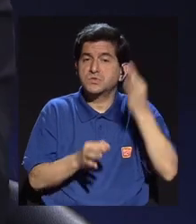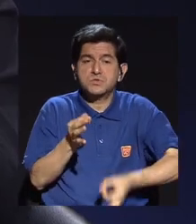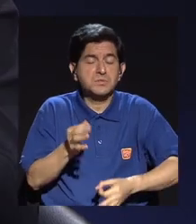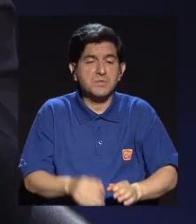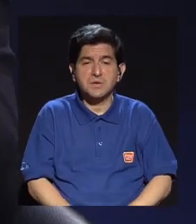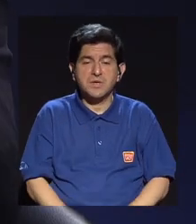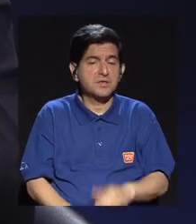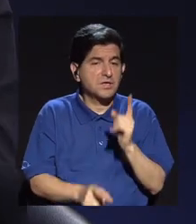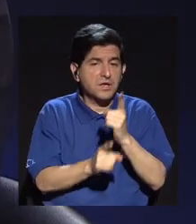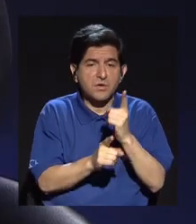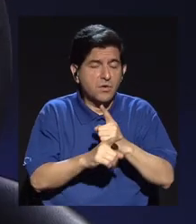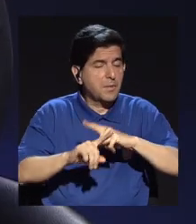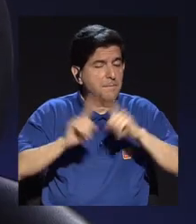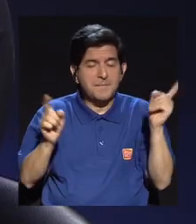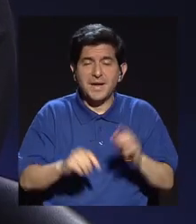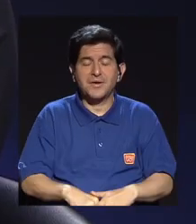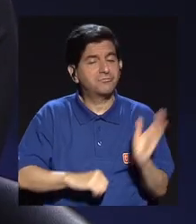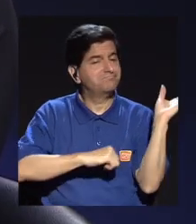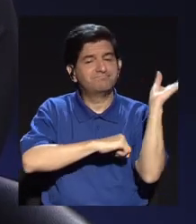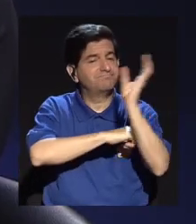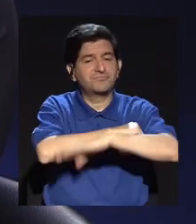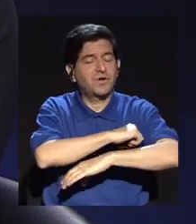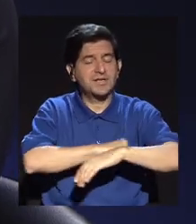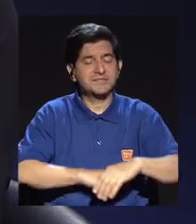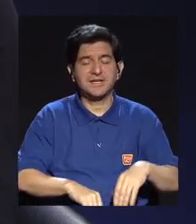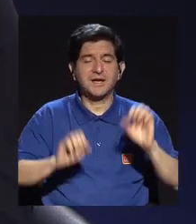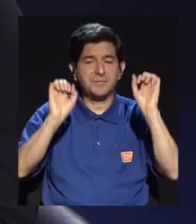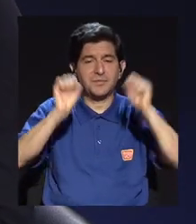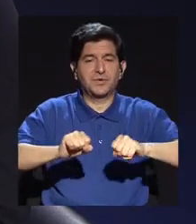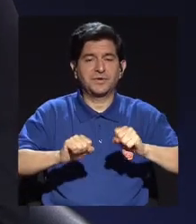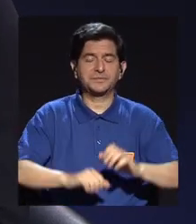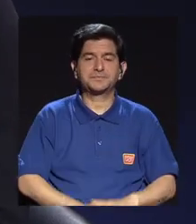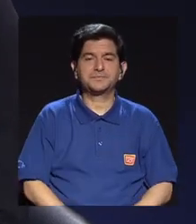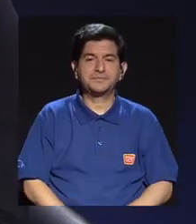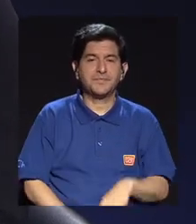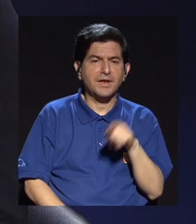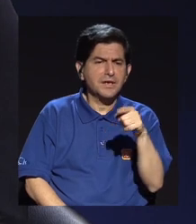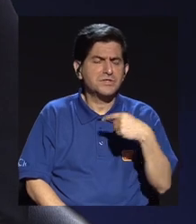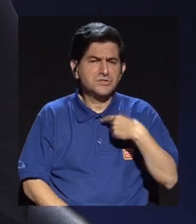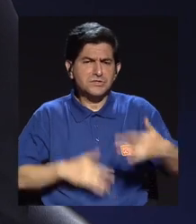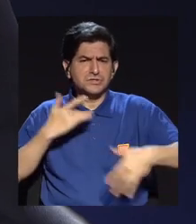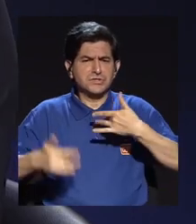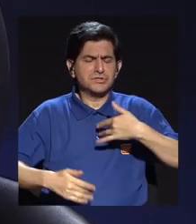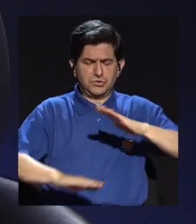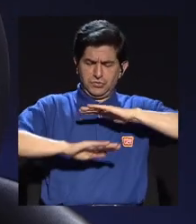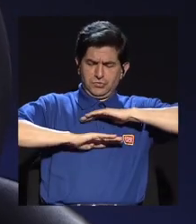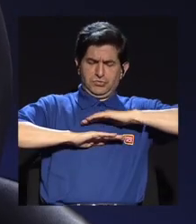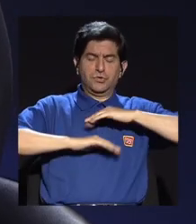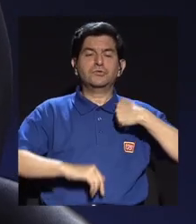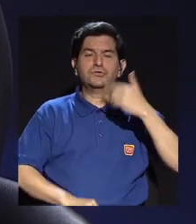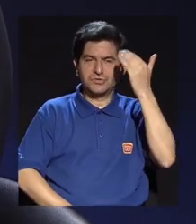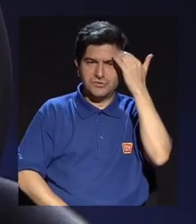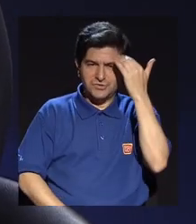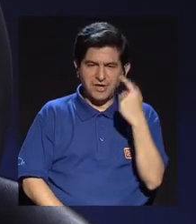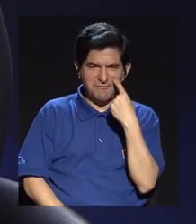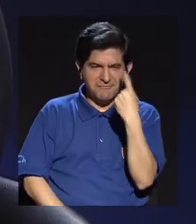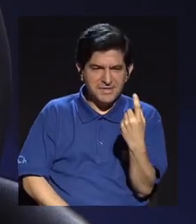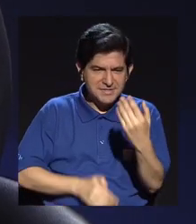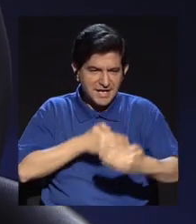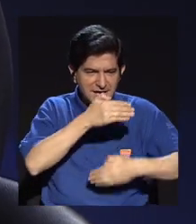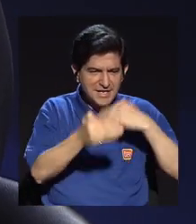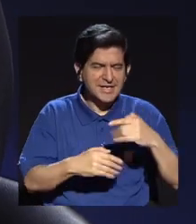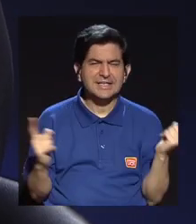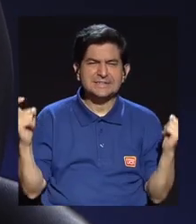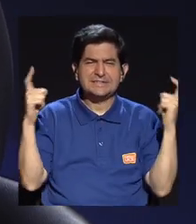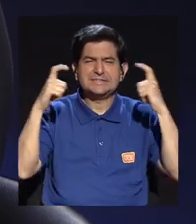sencillamente no es correcto, pero no califica dentro de ningún tipo penal. En ese sentido yo me siento satisfecho. Sé que la fiscalía ahorita está en un proceso